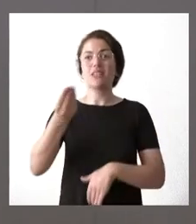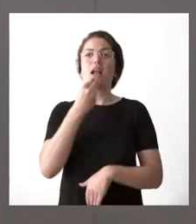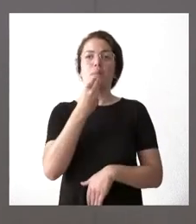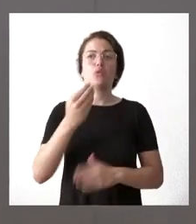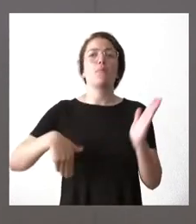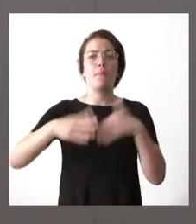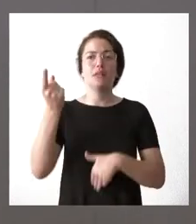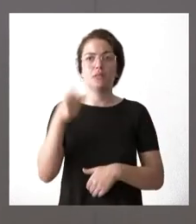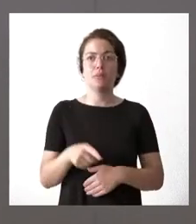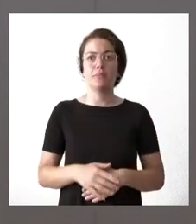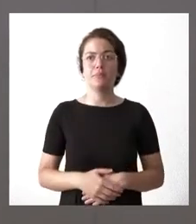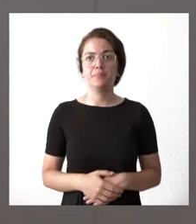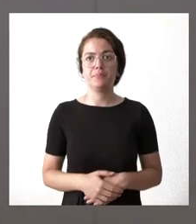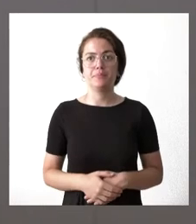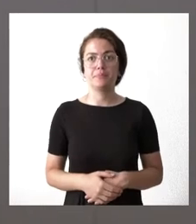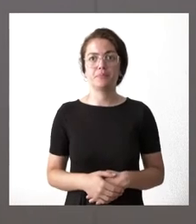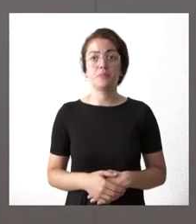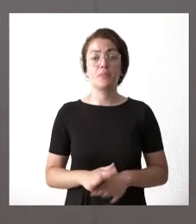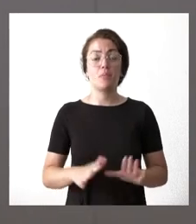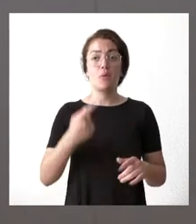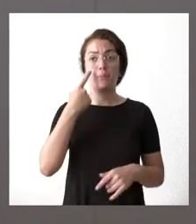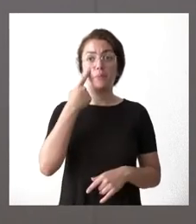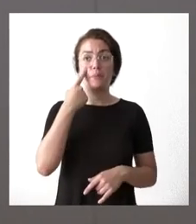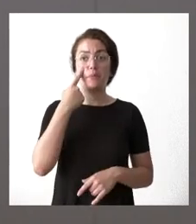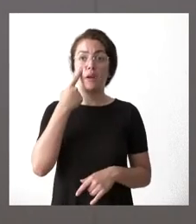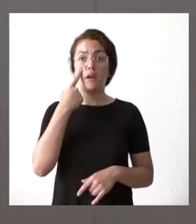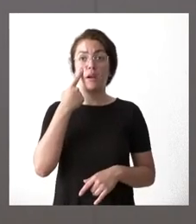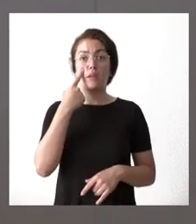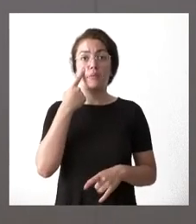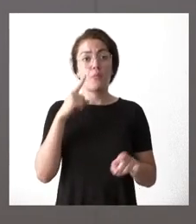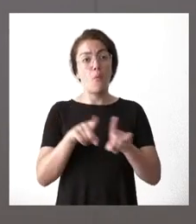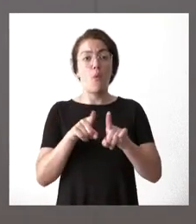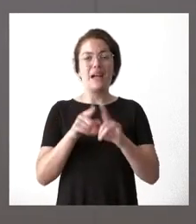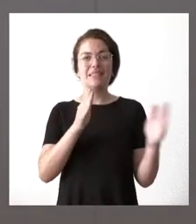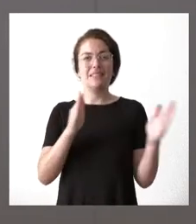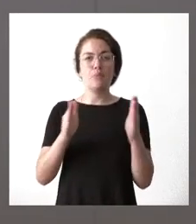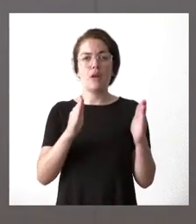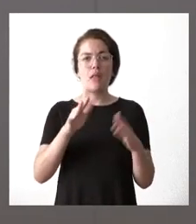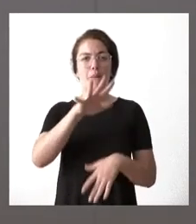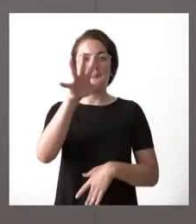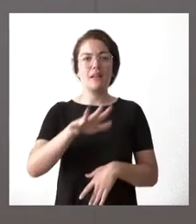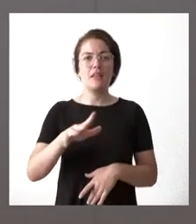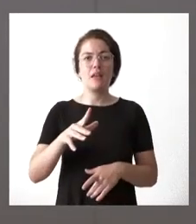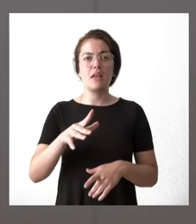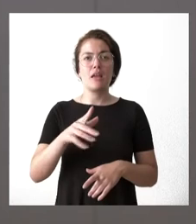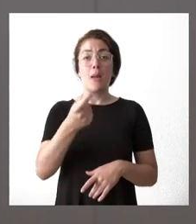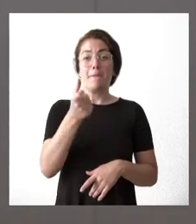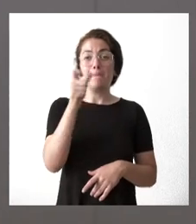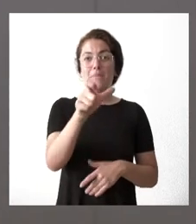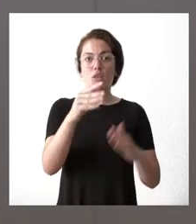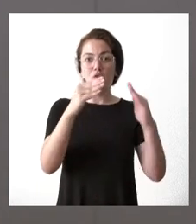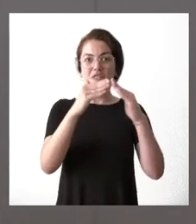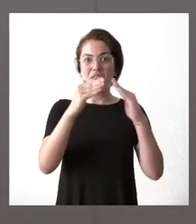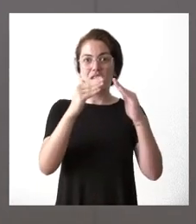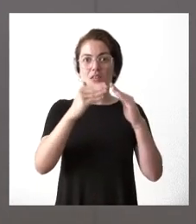a medida que lógicamente estamos viendo que hay una temporada donde parece que el precio de la vivienda comienza a crecer y en el